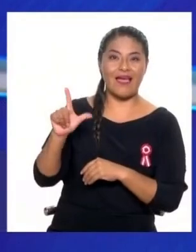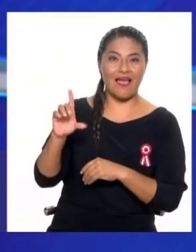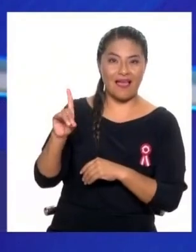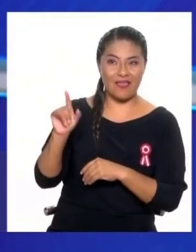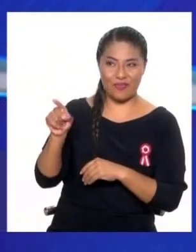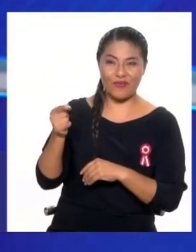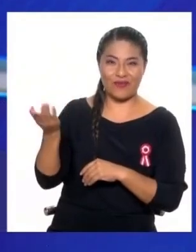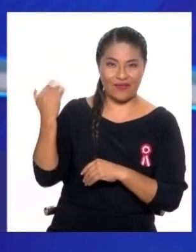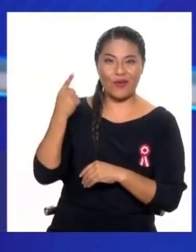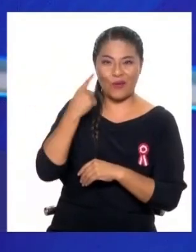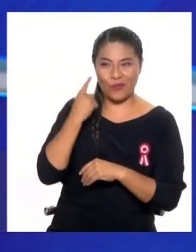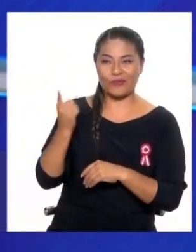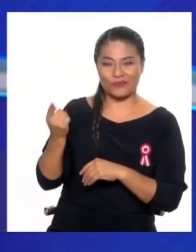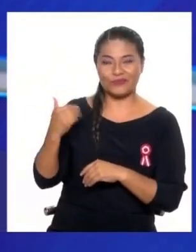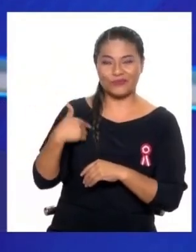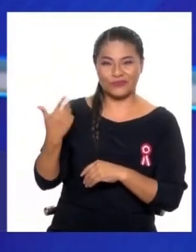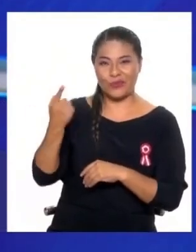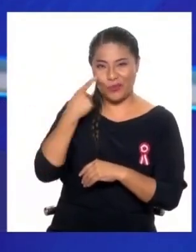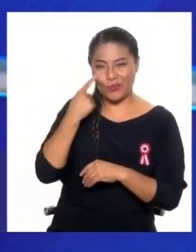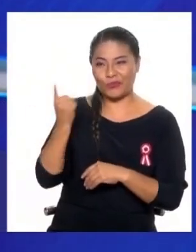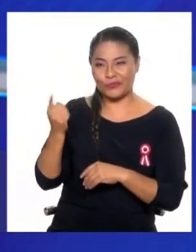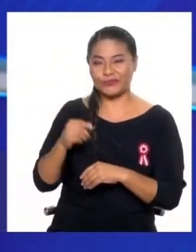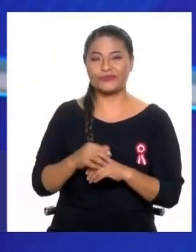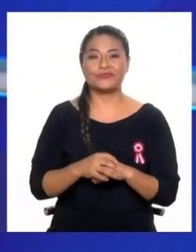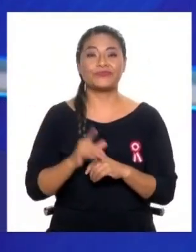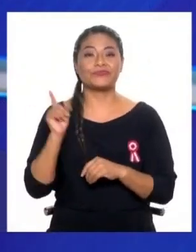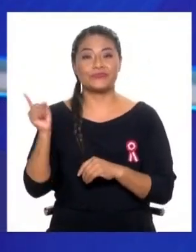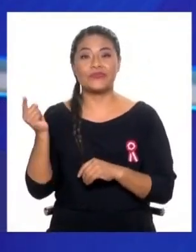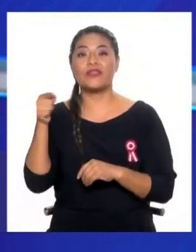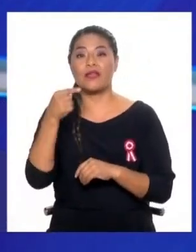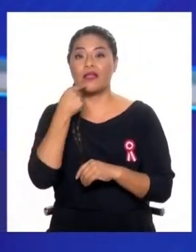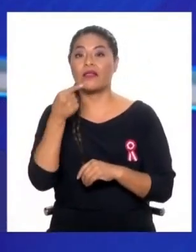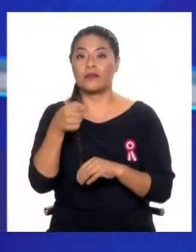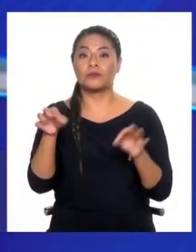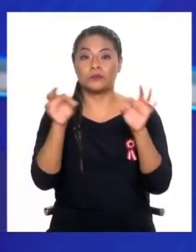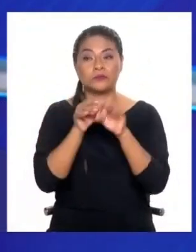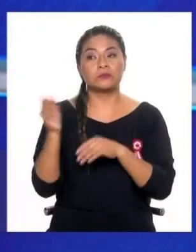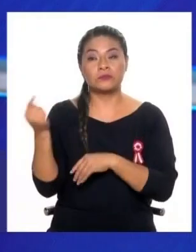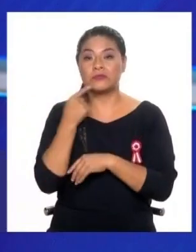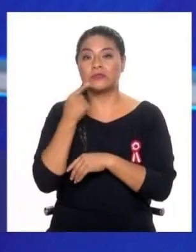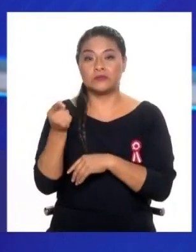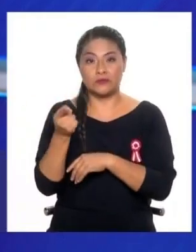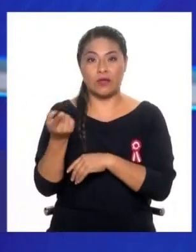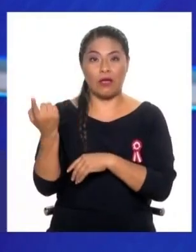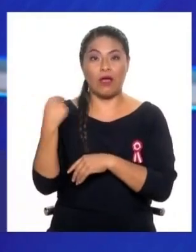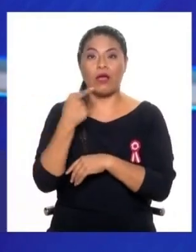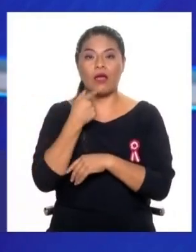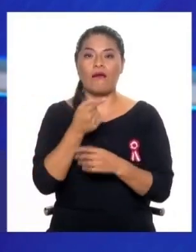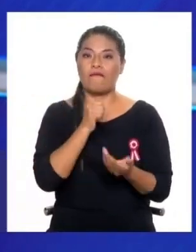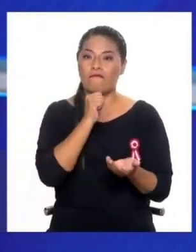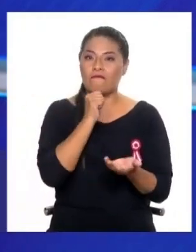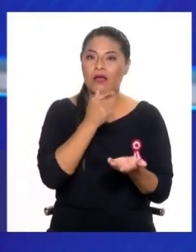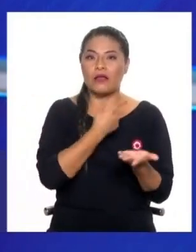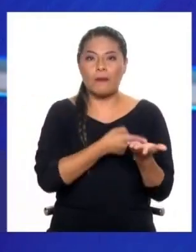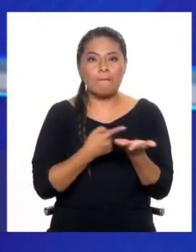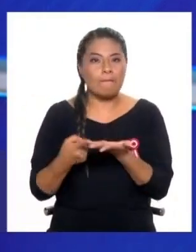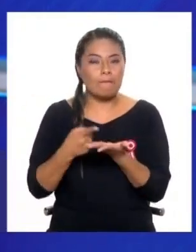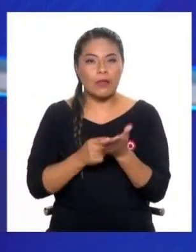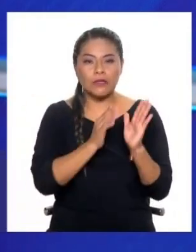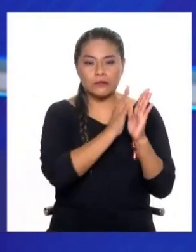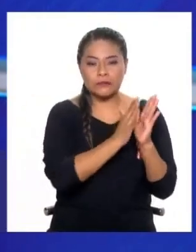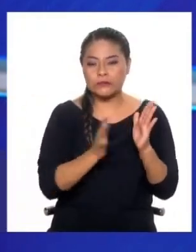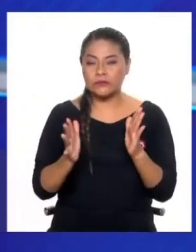conocemos a Aldo, y lo que ha dicho es algo muy importante, la falta de planificación que hay en nuestras